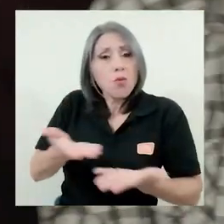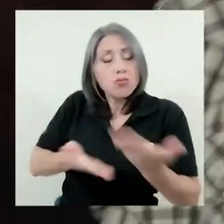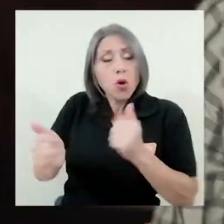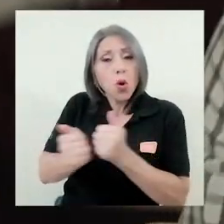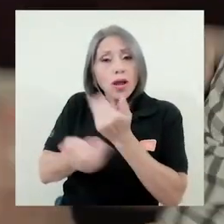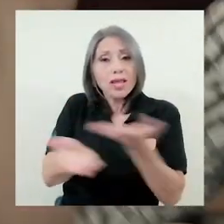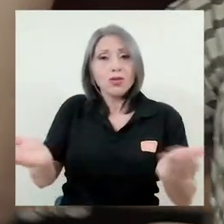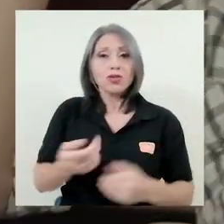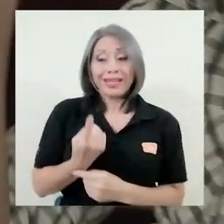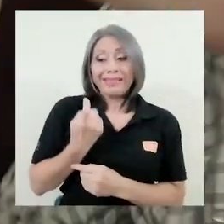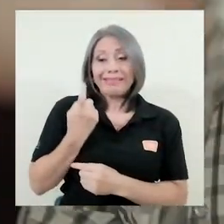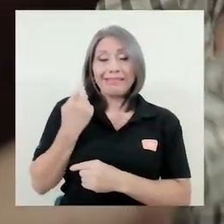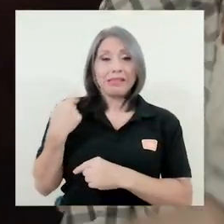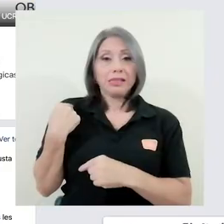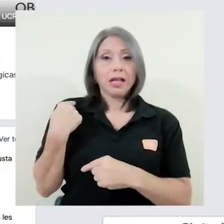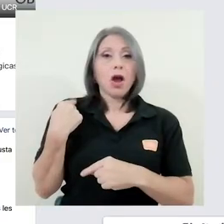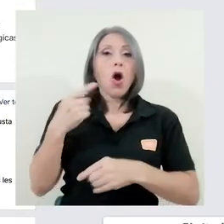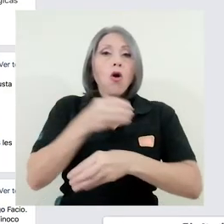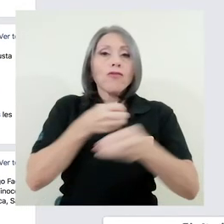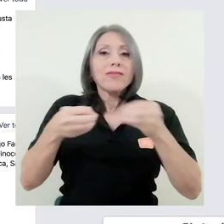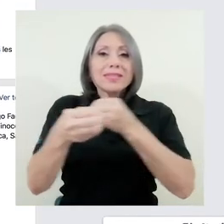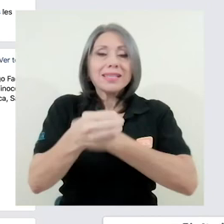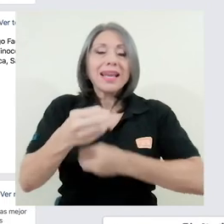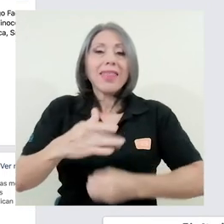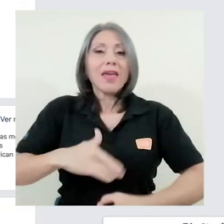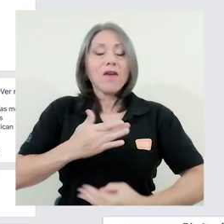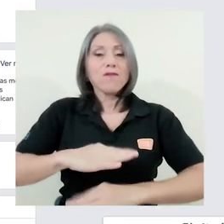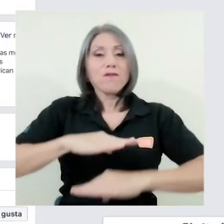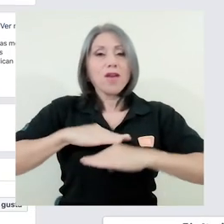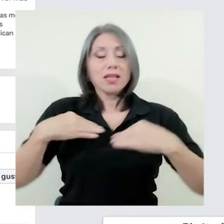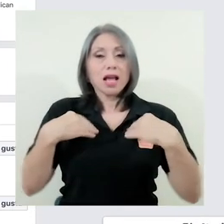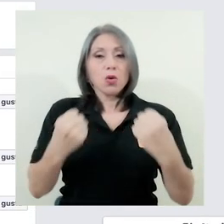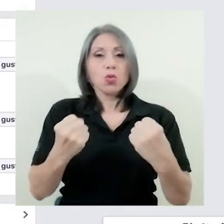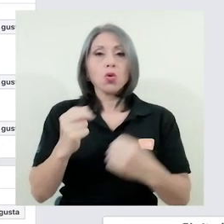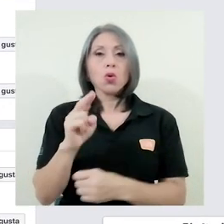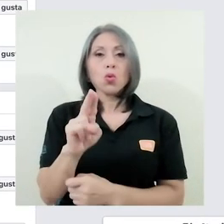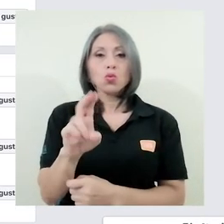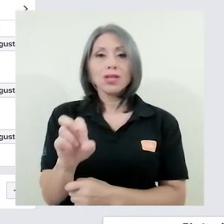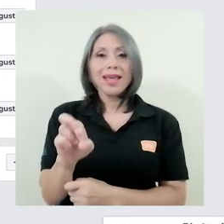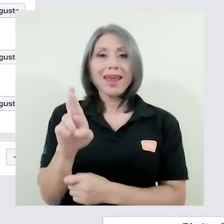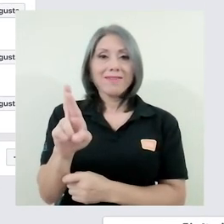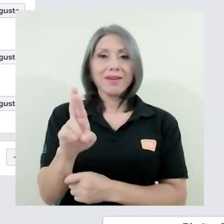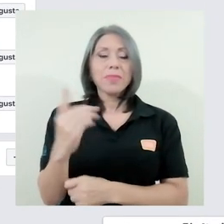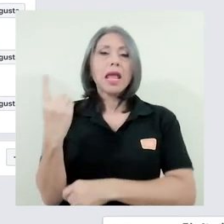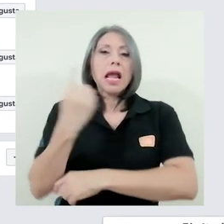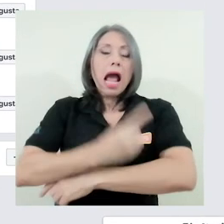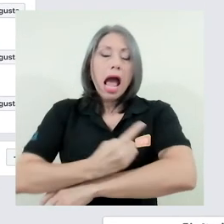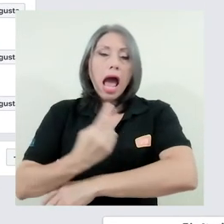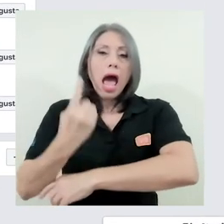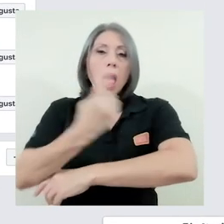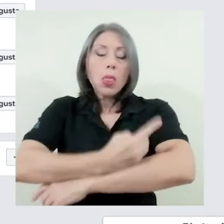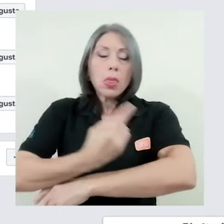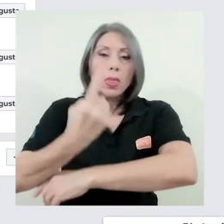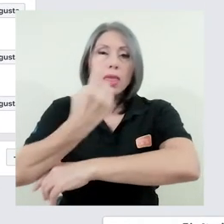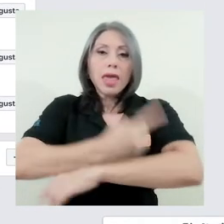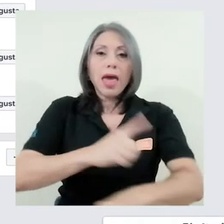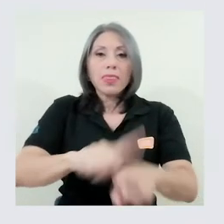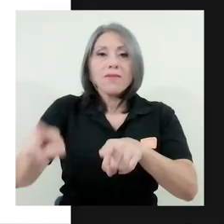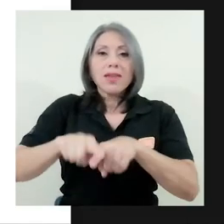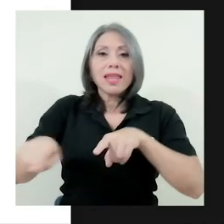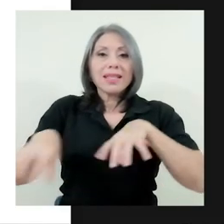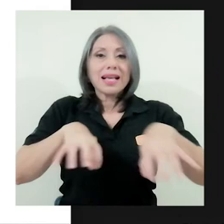ellos. Recientemente, la Oficina de Bienestar y Salud de la UCR ha organizado por día diferentes